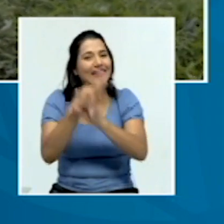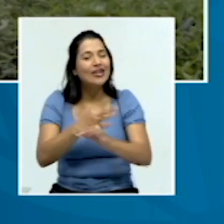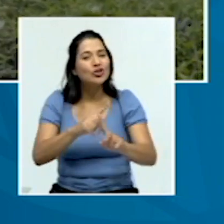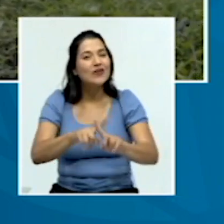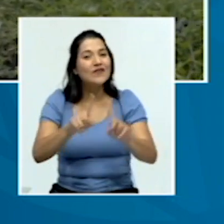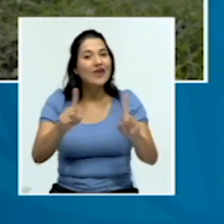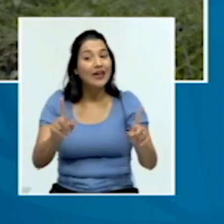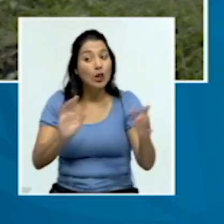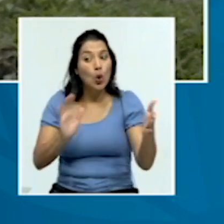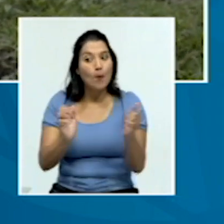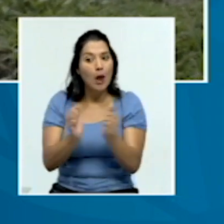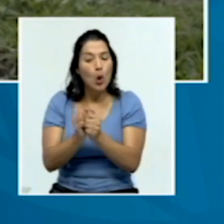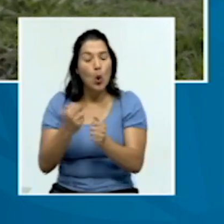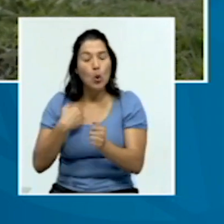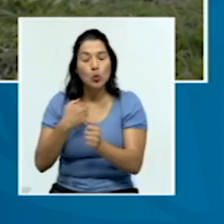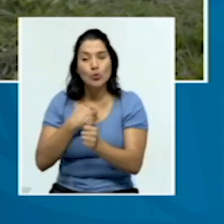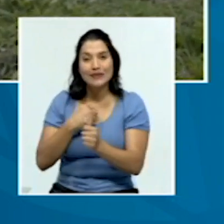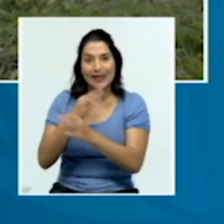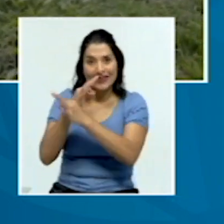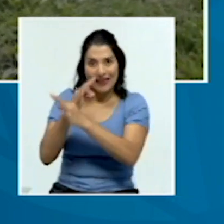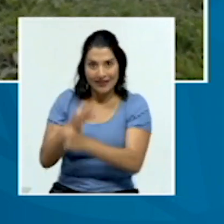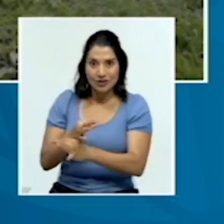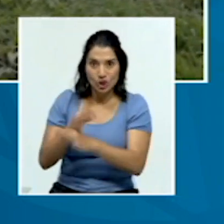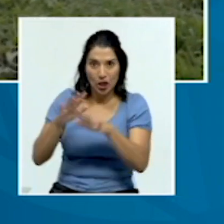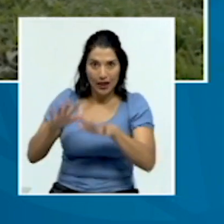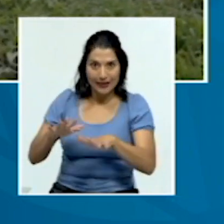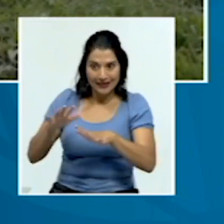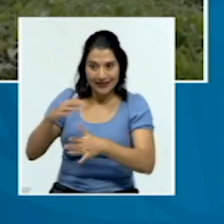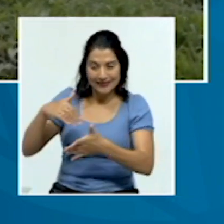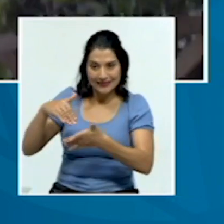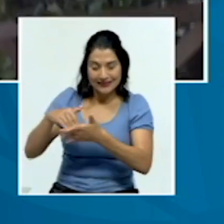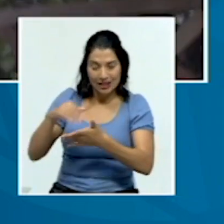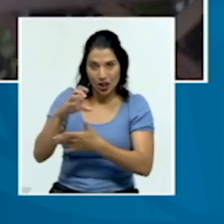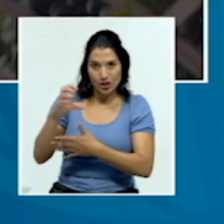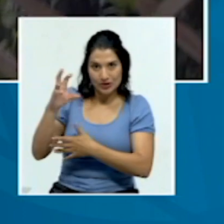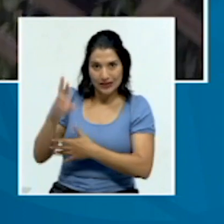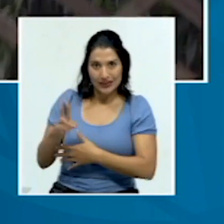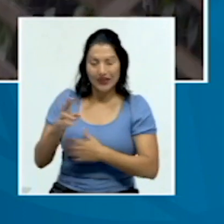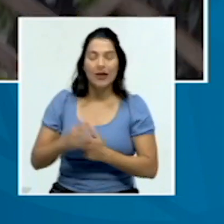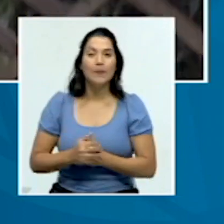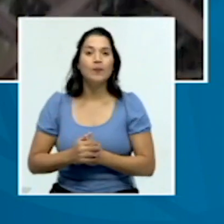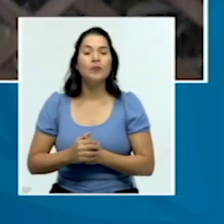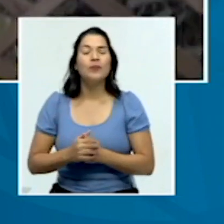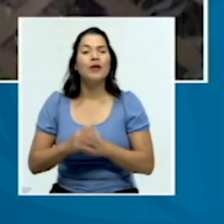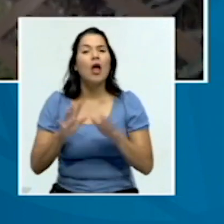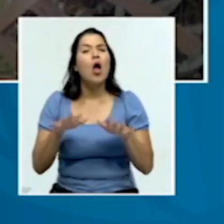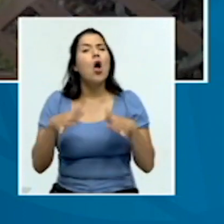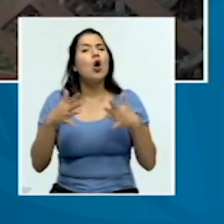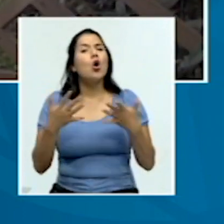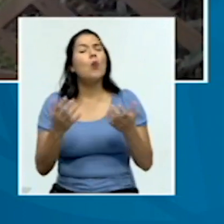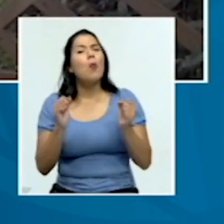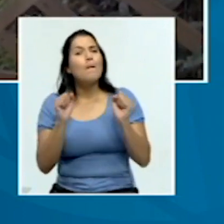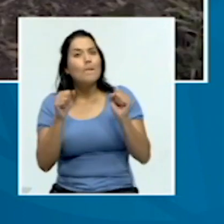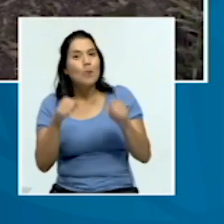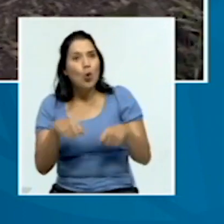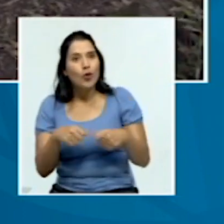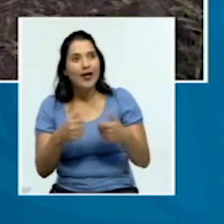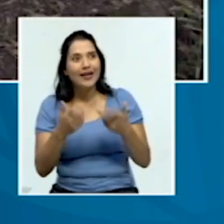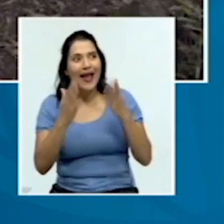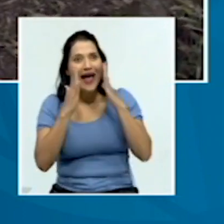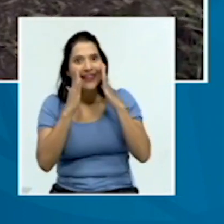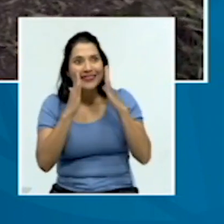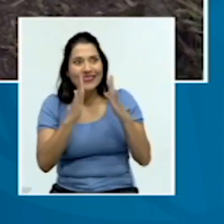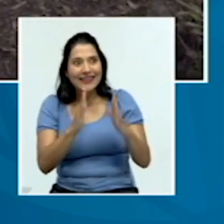urbanas nuestras que del resto de la comunidad costarricense. ¿Cómo abordaron el desafío